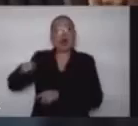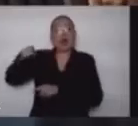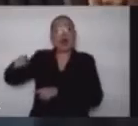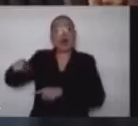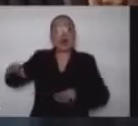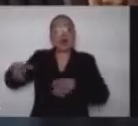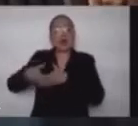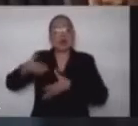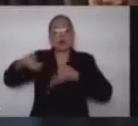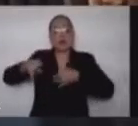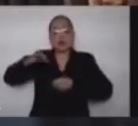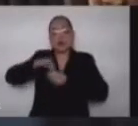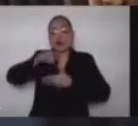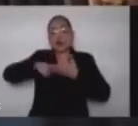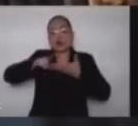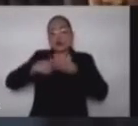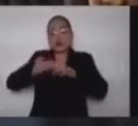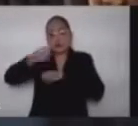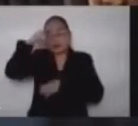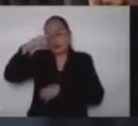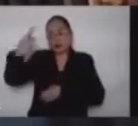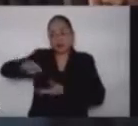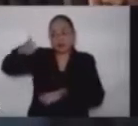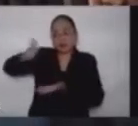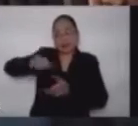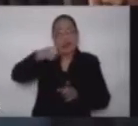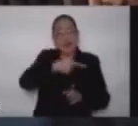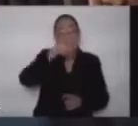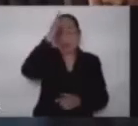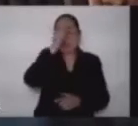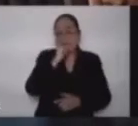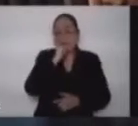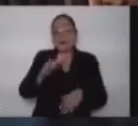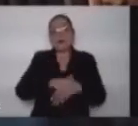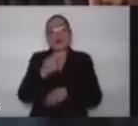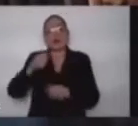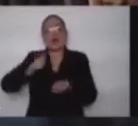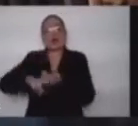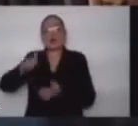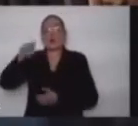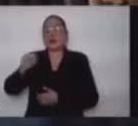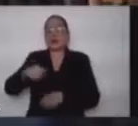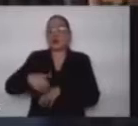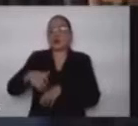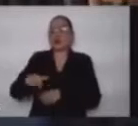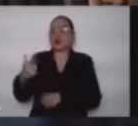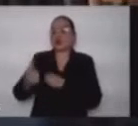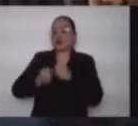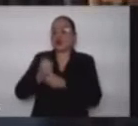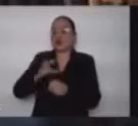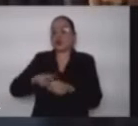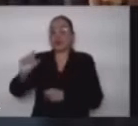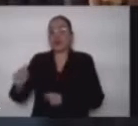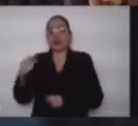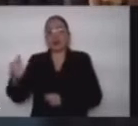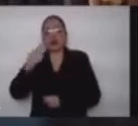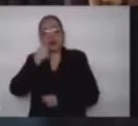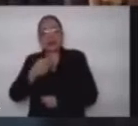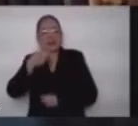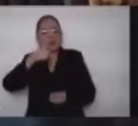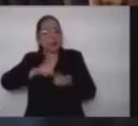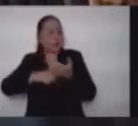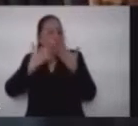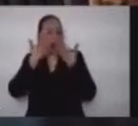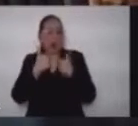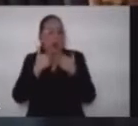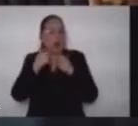el Tribunal Electoral del Estado de México en el procedimiento especial sancionador 12 de este año, por la que declaró la inexistencia de la responsabilidad